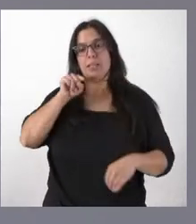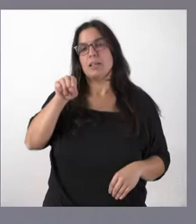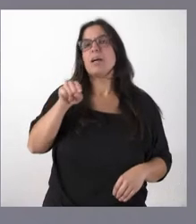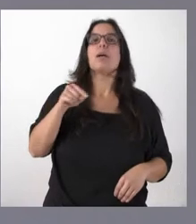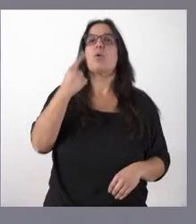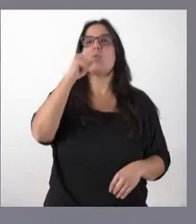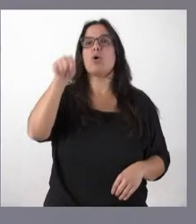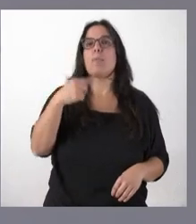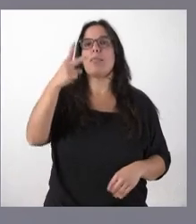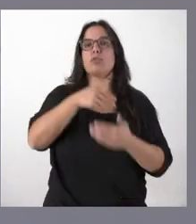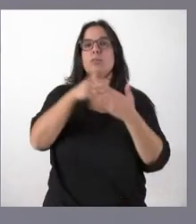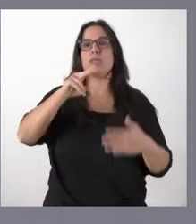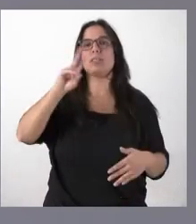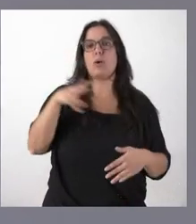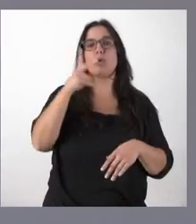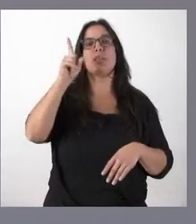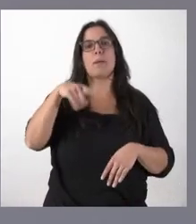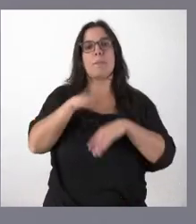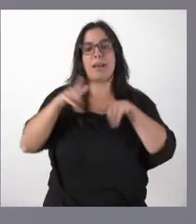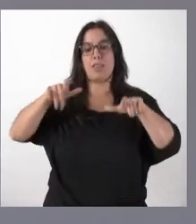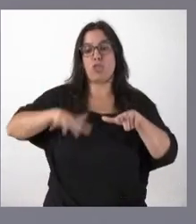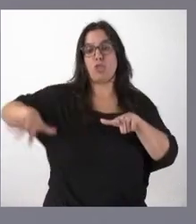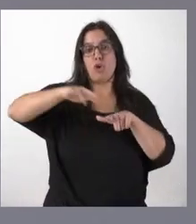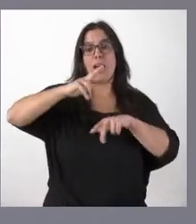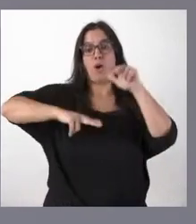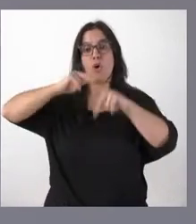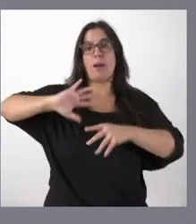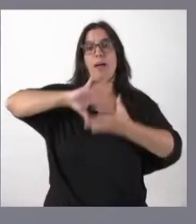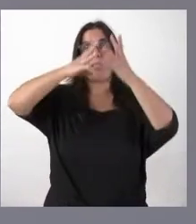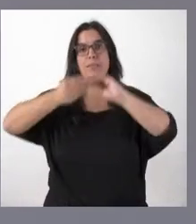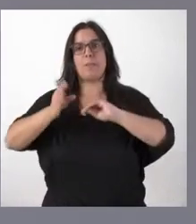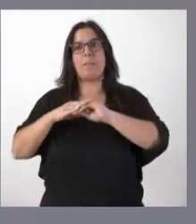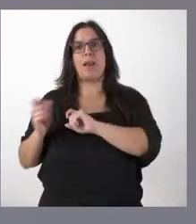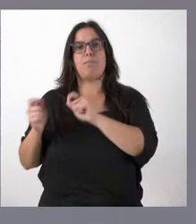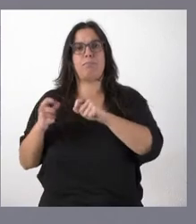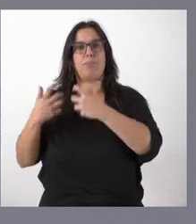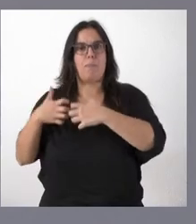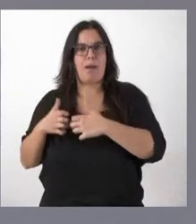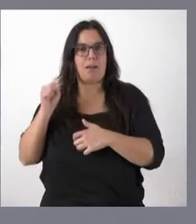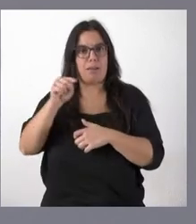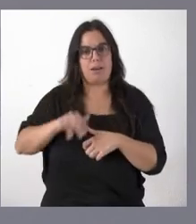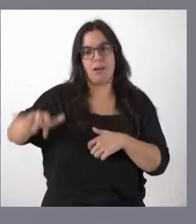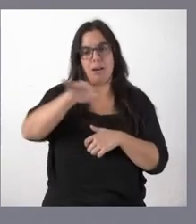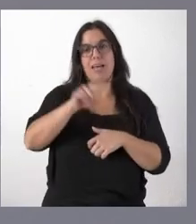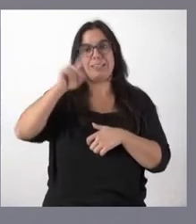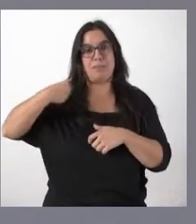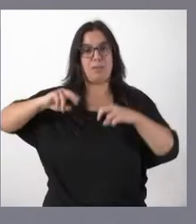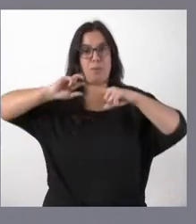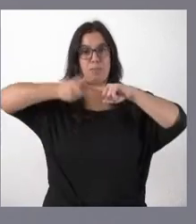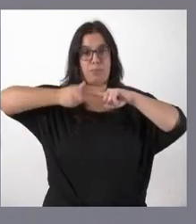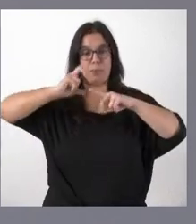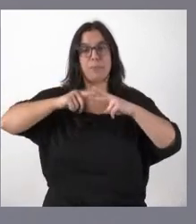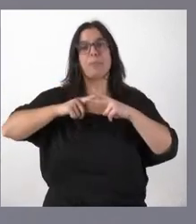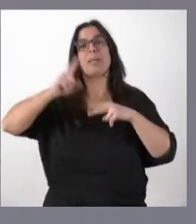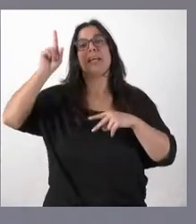millones de euros para la ejecución también de obras de adaptación para la instalación de equipos. En este caso, un PEPTAC y un PET de